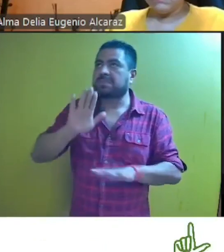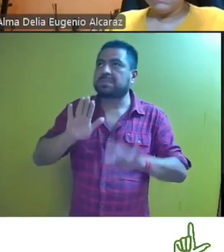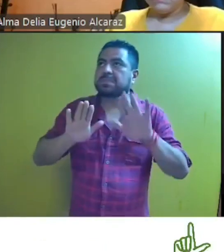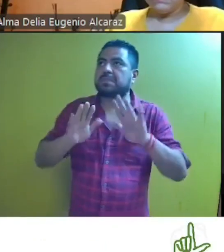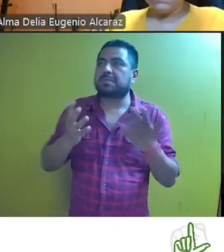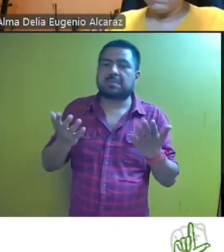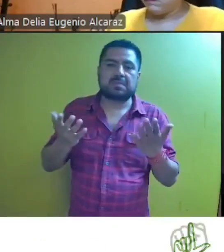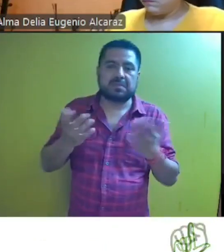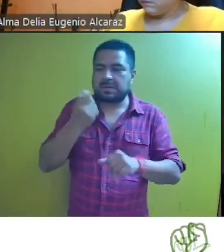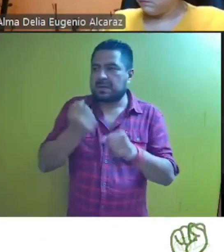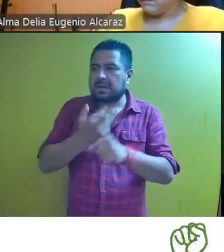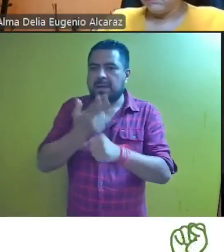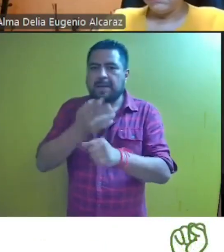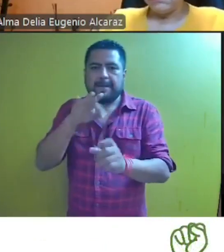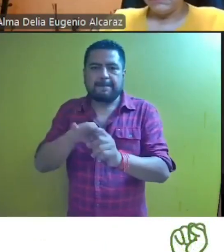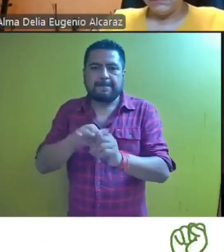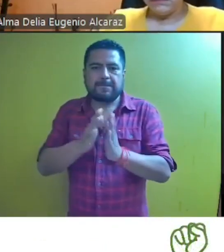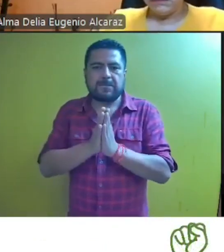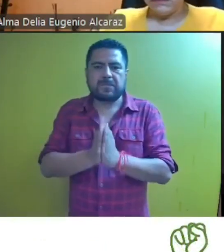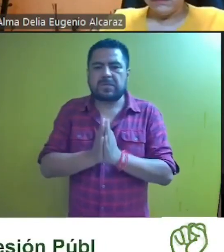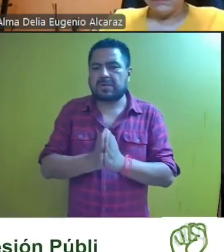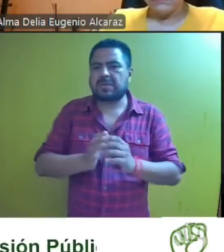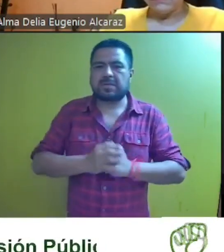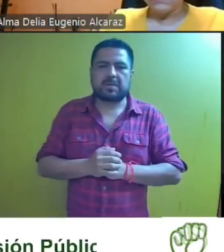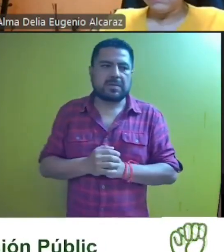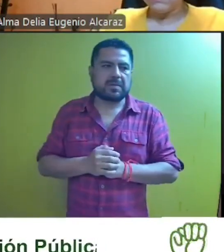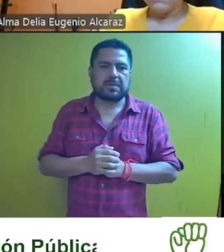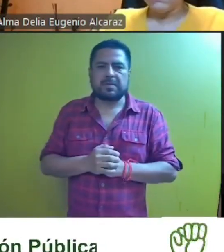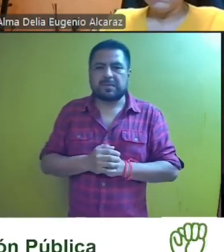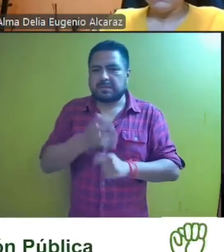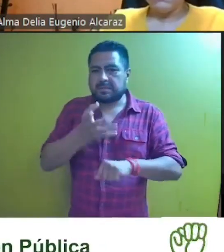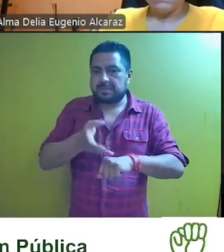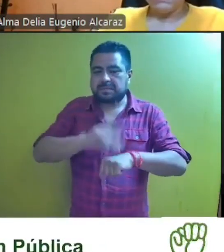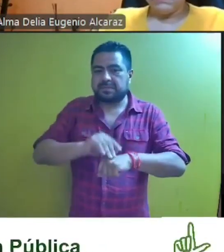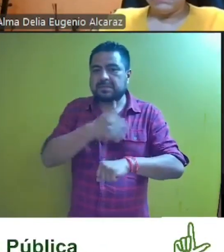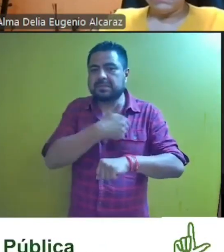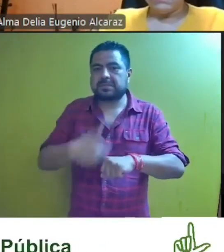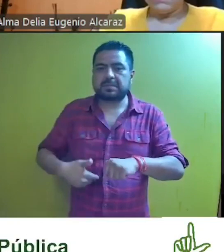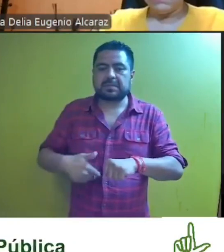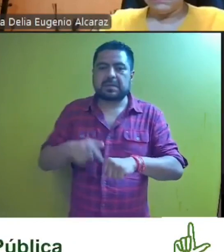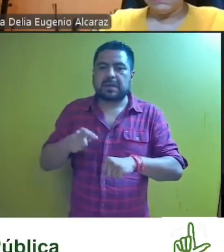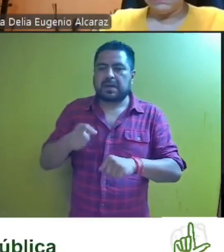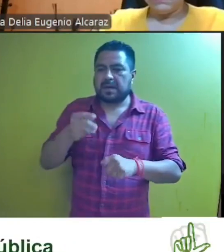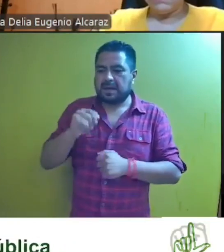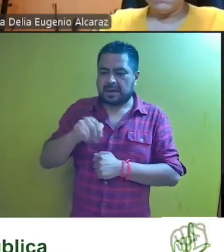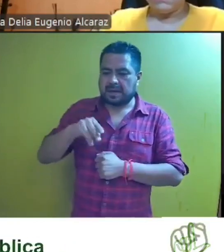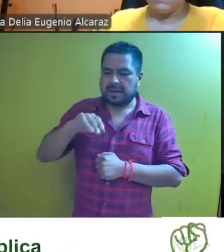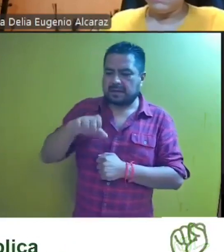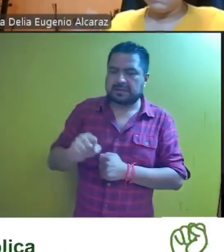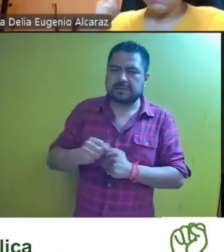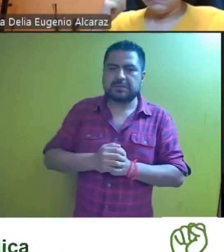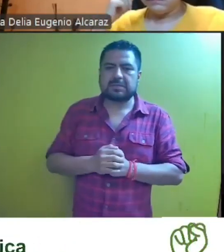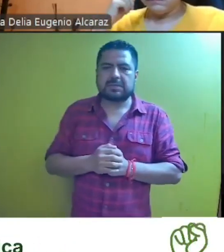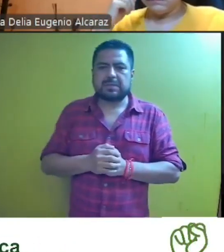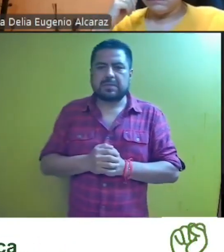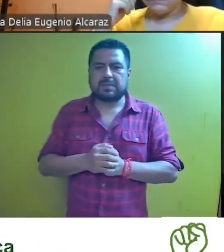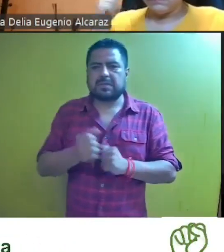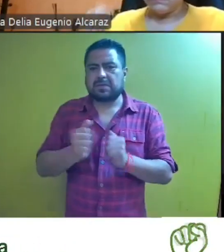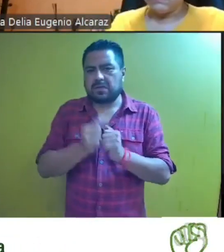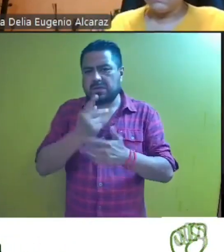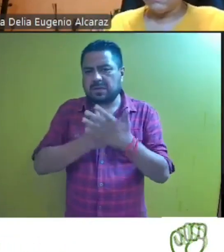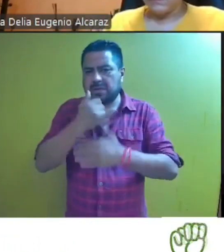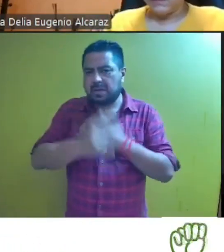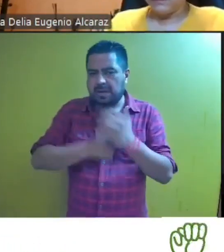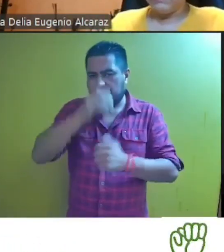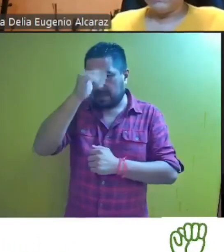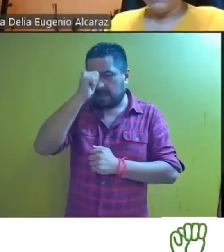al respecto secretario tome la votación por favor con su otra institución magistrada presidenta magistrado José Luis Betancur Salgado por el proyecto